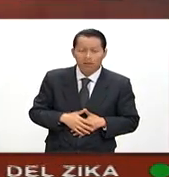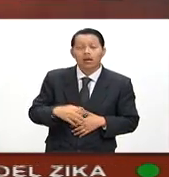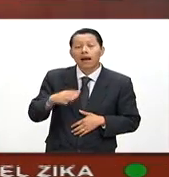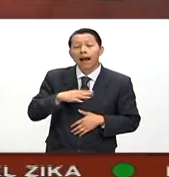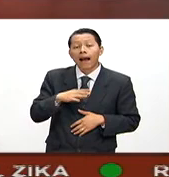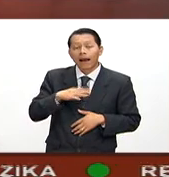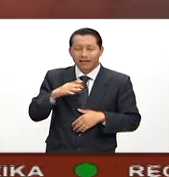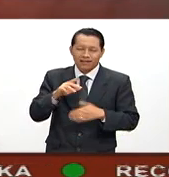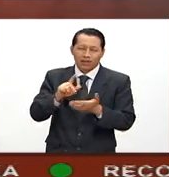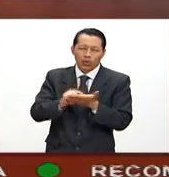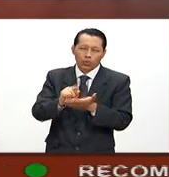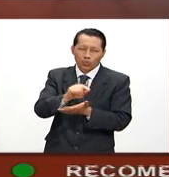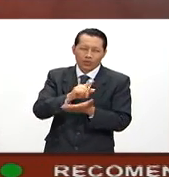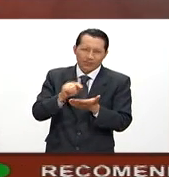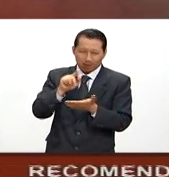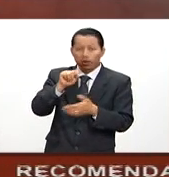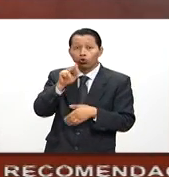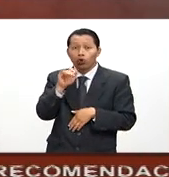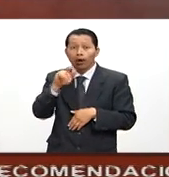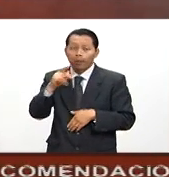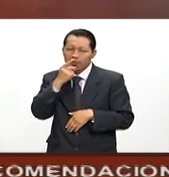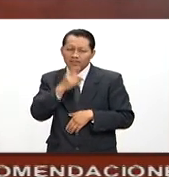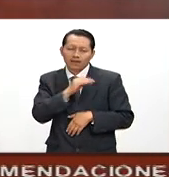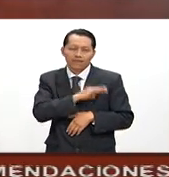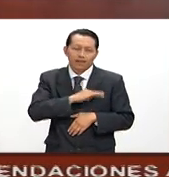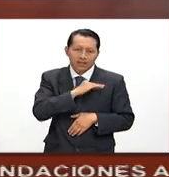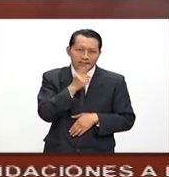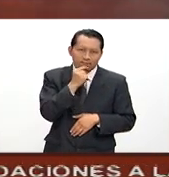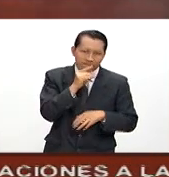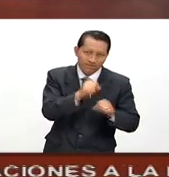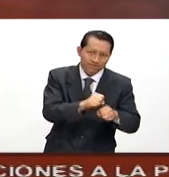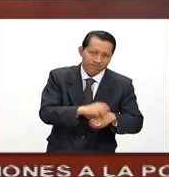felicitó a la policía por detener a este chavo.